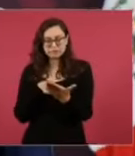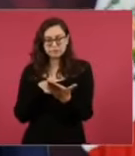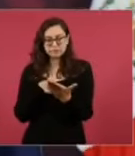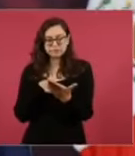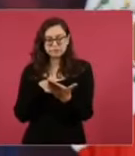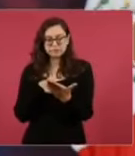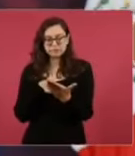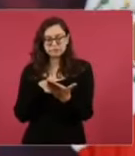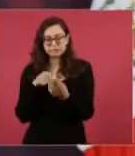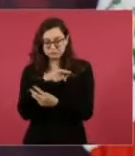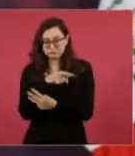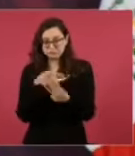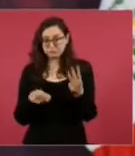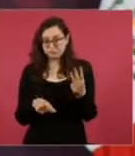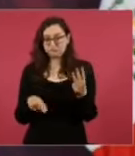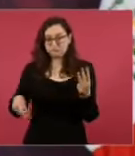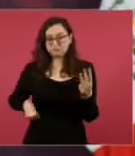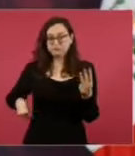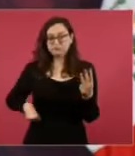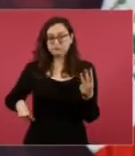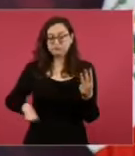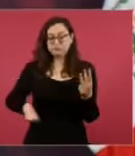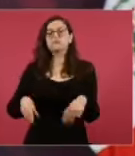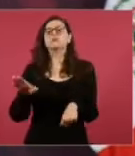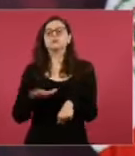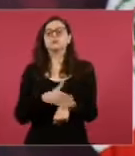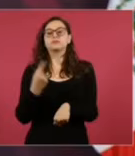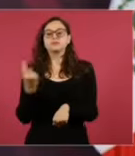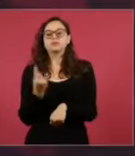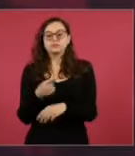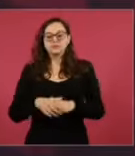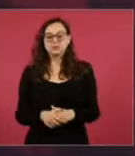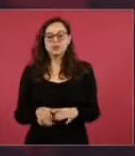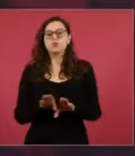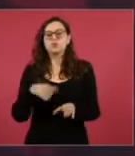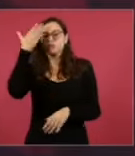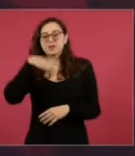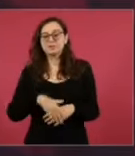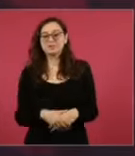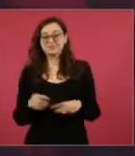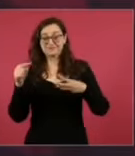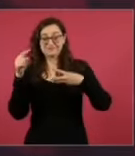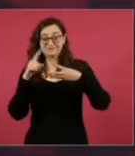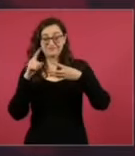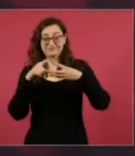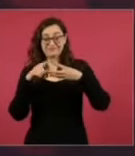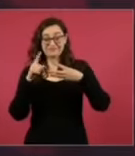contra de los funcionarios es porque el mismo procurador,